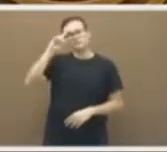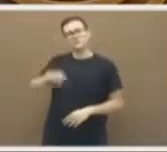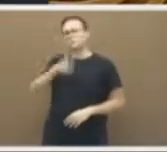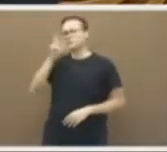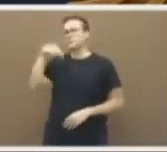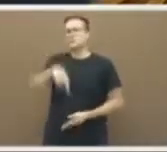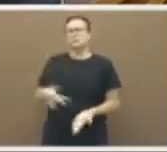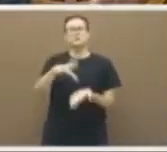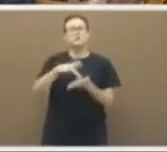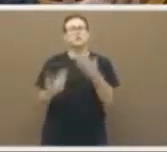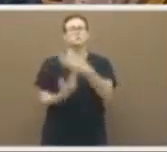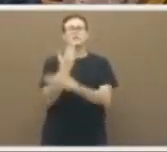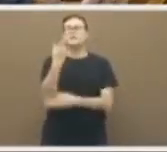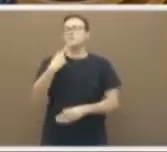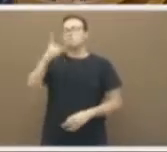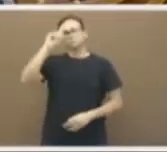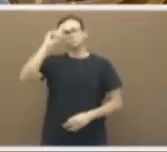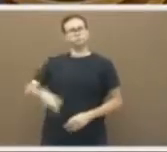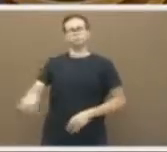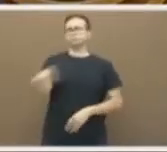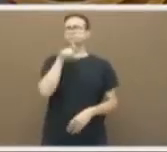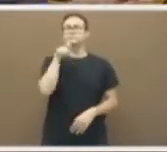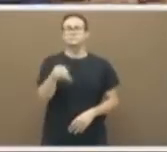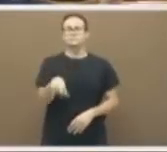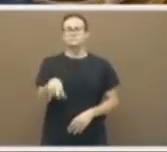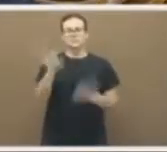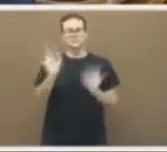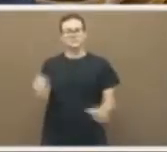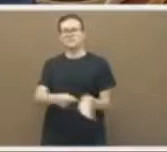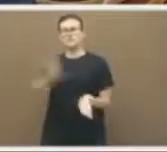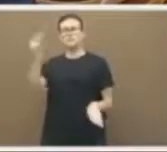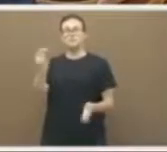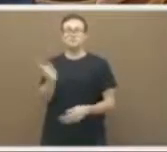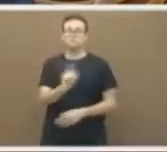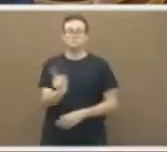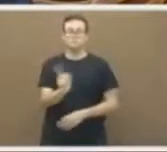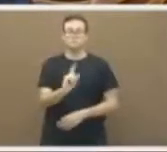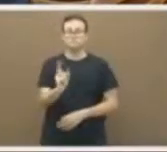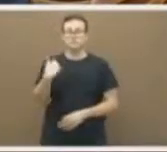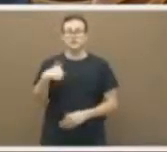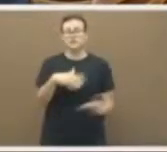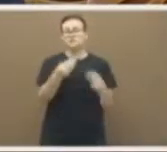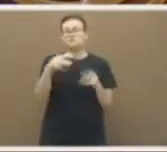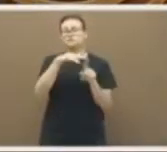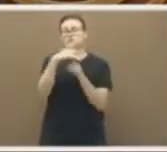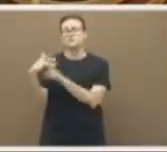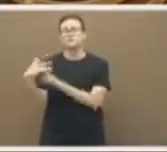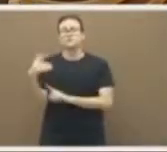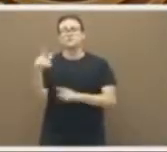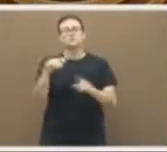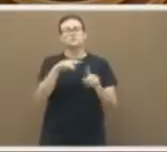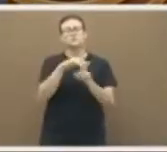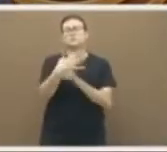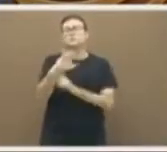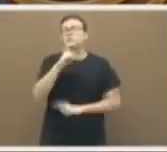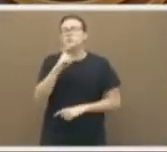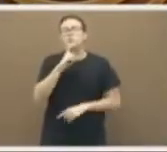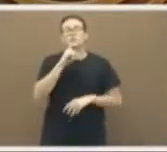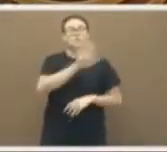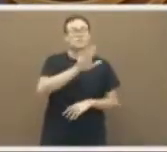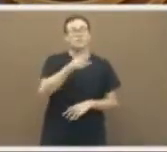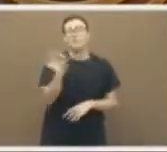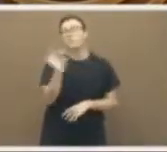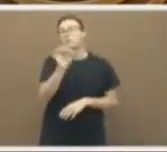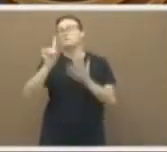Llegamos y decimos, no, es que ya está en muchos casos en el 5 o en el 6 de prevalencia, luego está